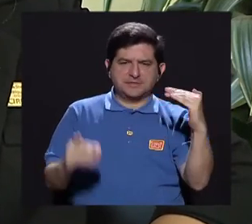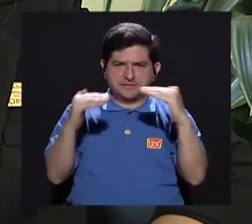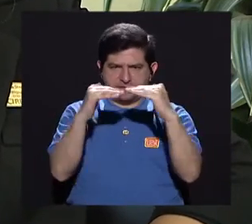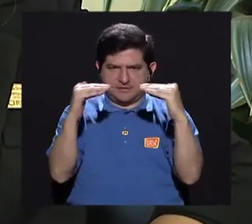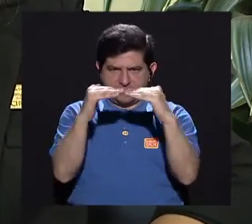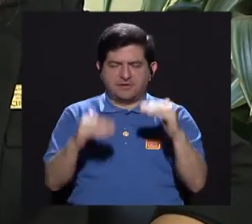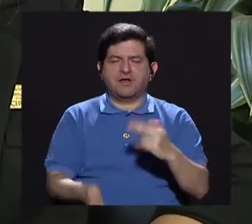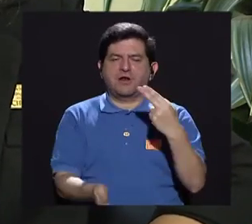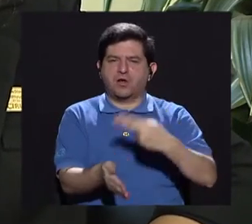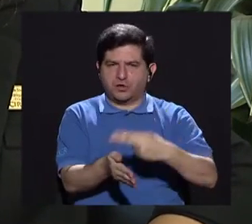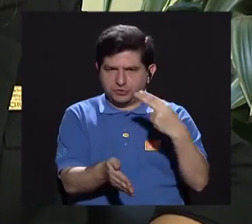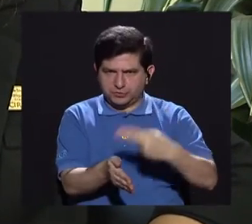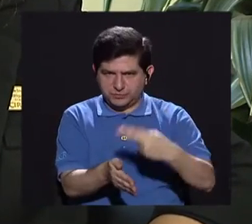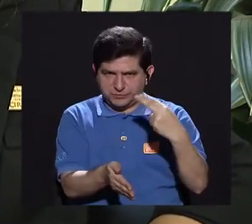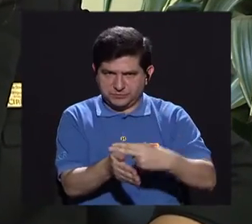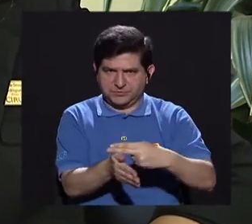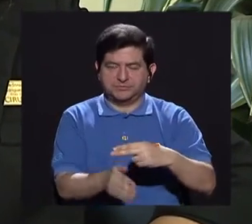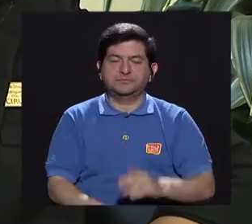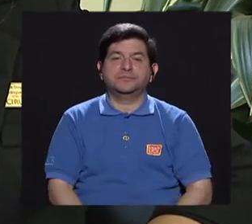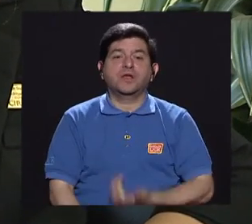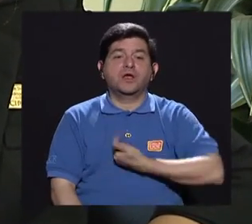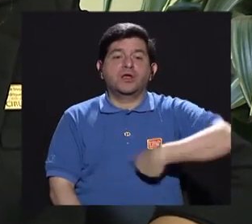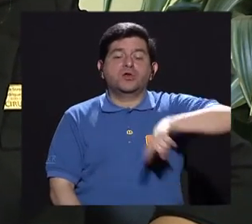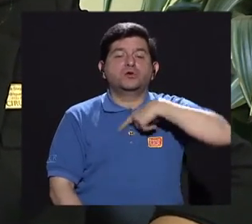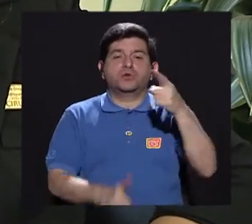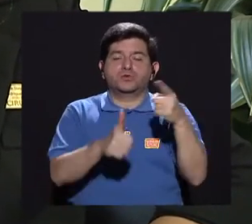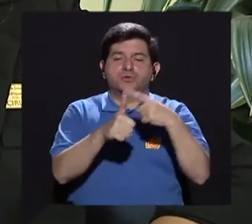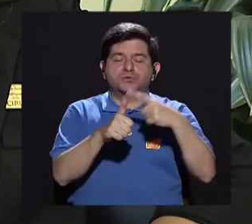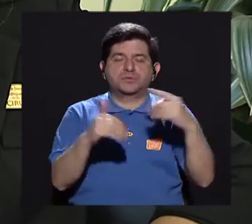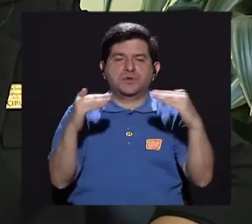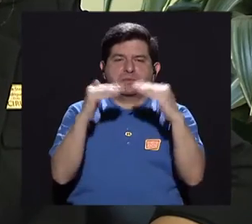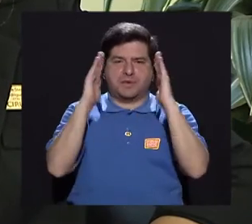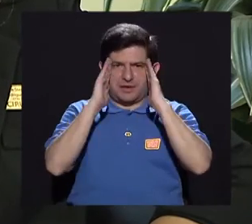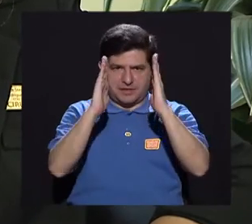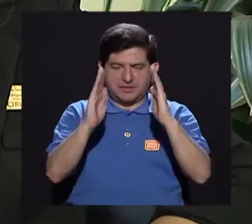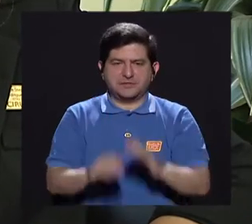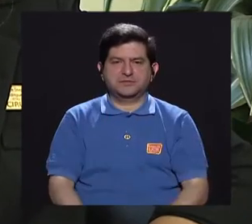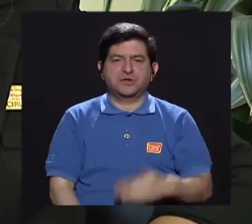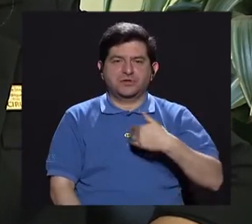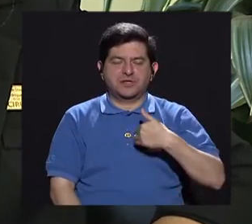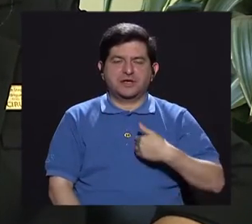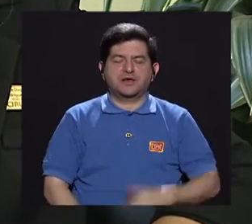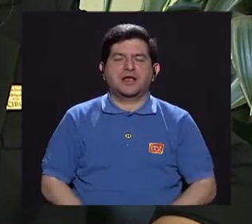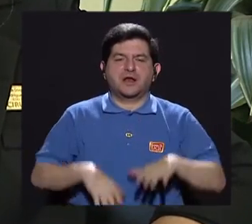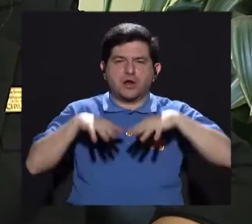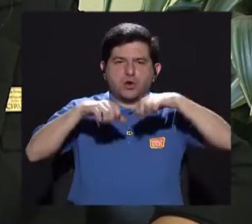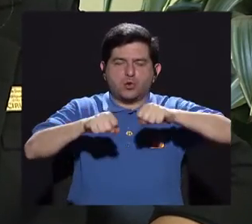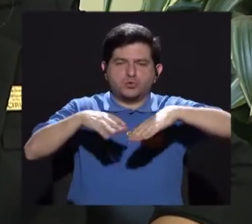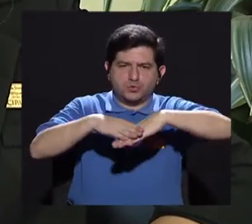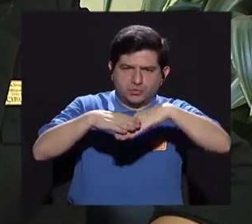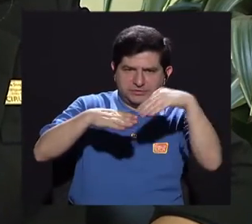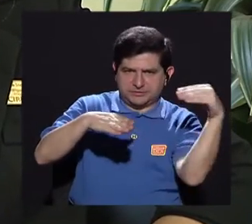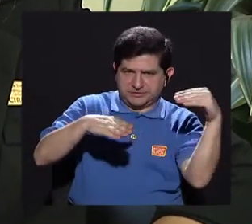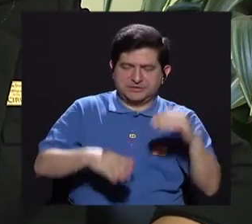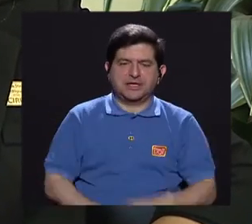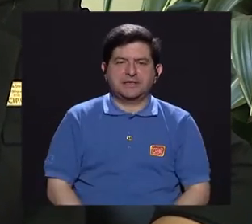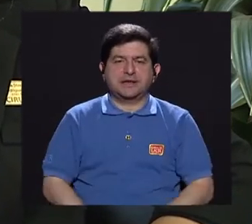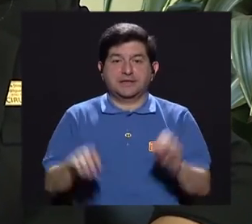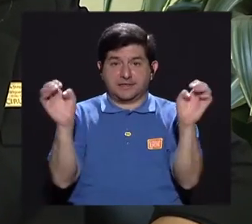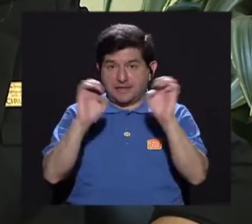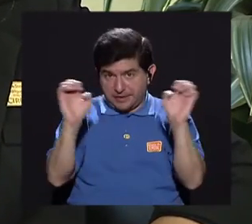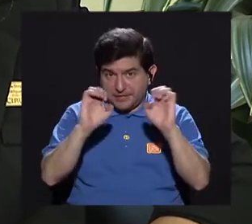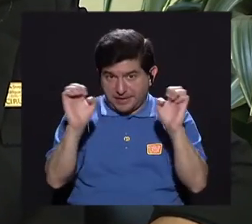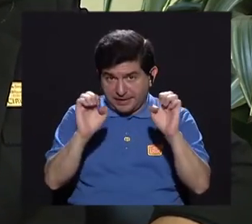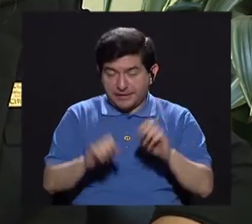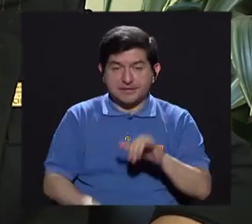el tercer nivel de atención, los hospitales. Entonces nosotros en el primer nivel de atención tenemos lo que es la consulta externa, la consulta de